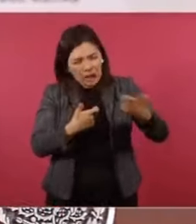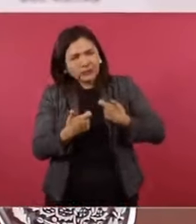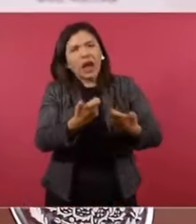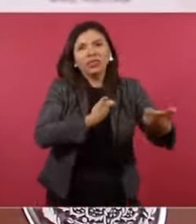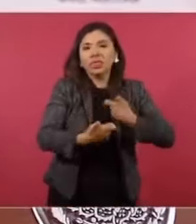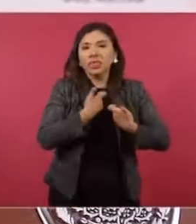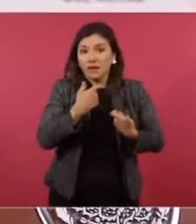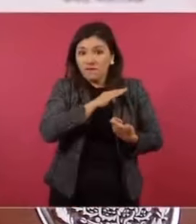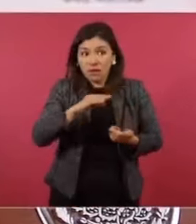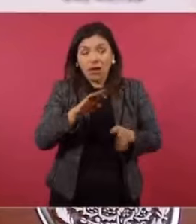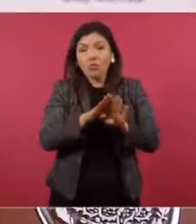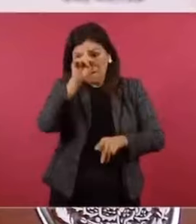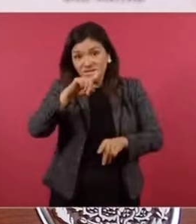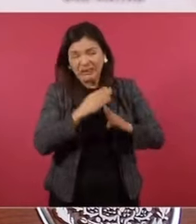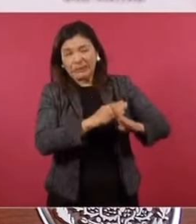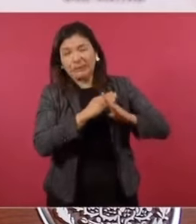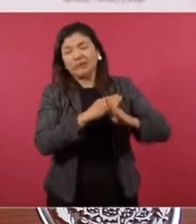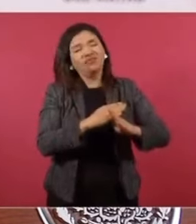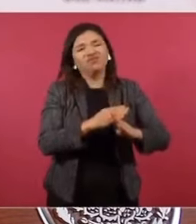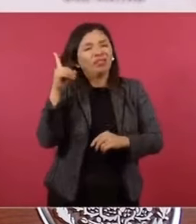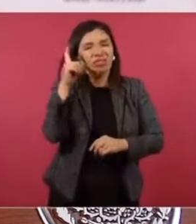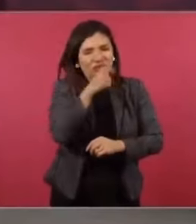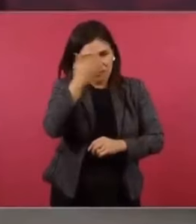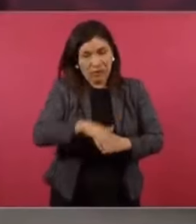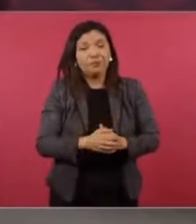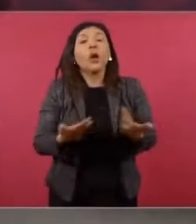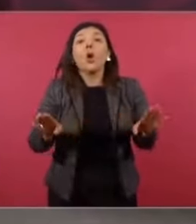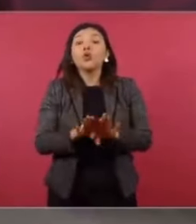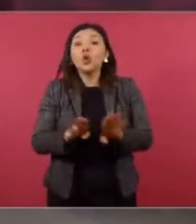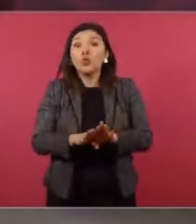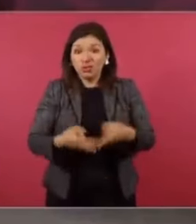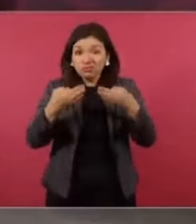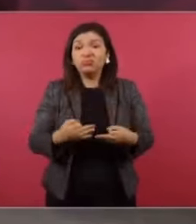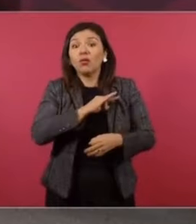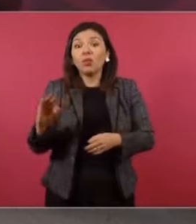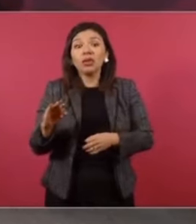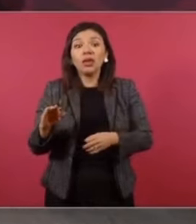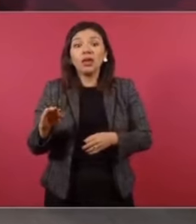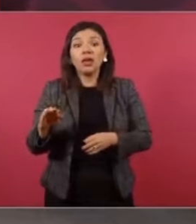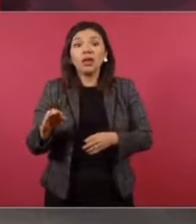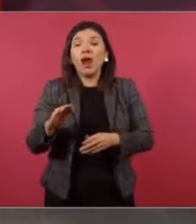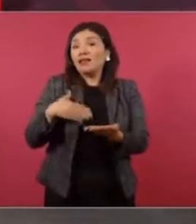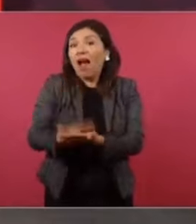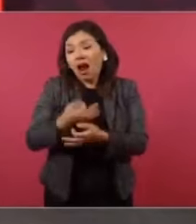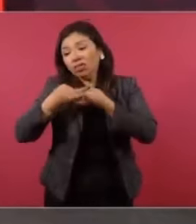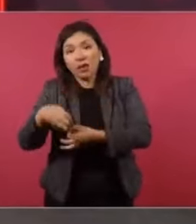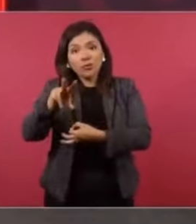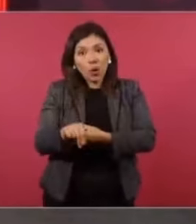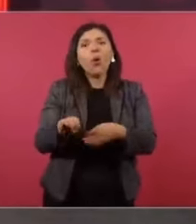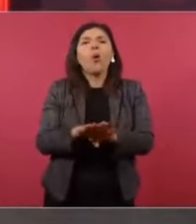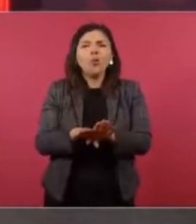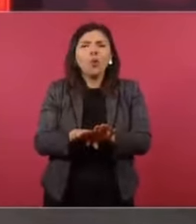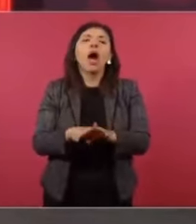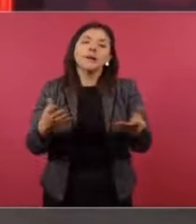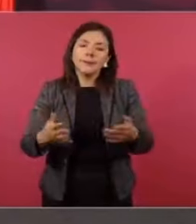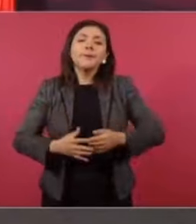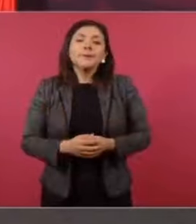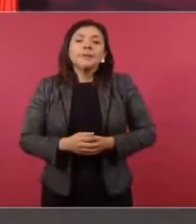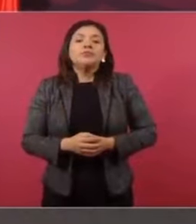del poder y del dinero. Así es, no es fácil. La única manera de no corromperse es